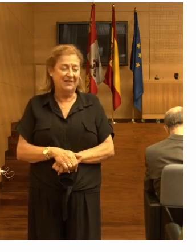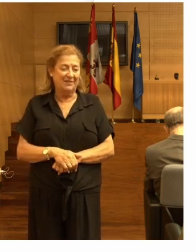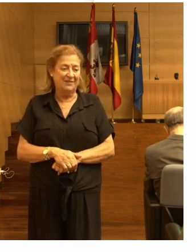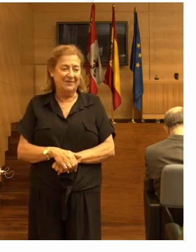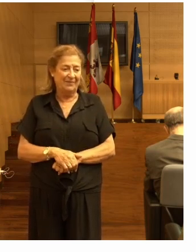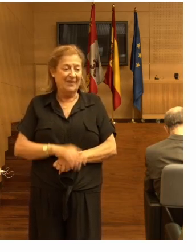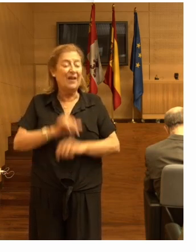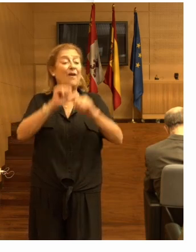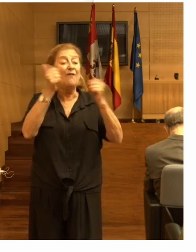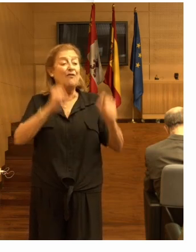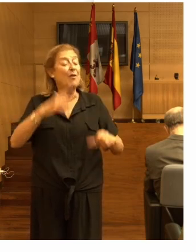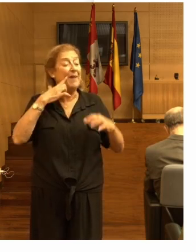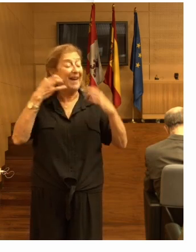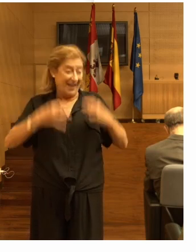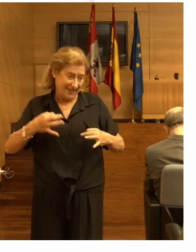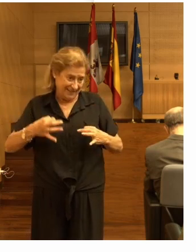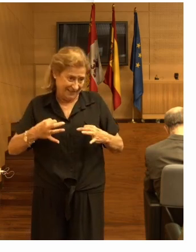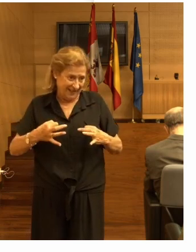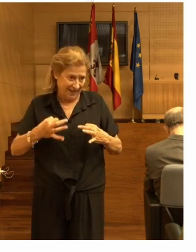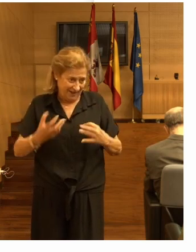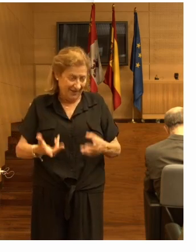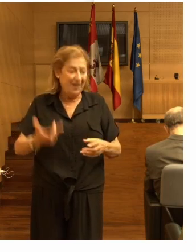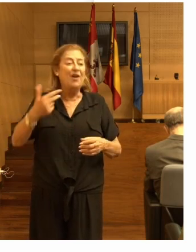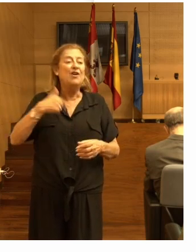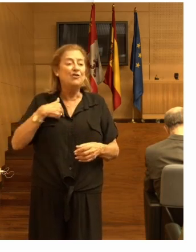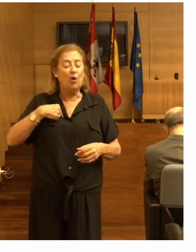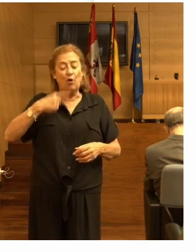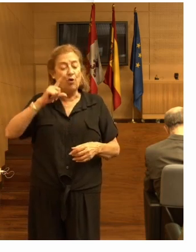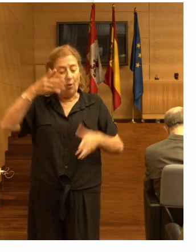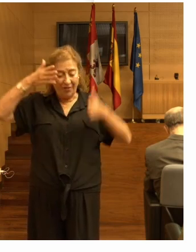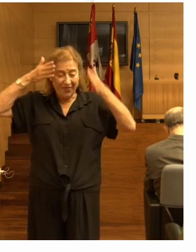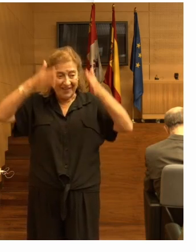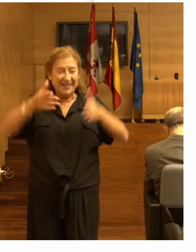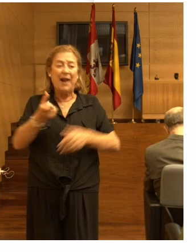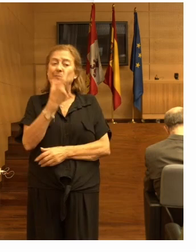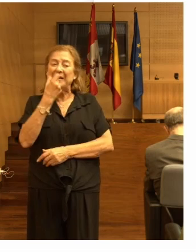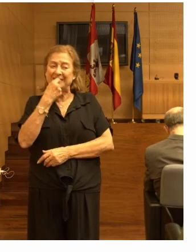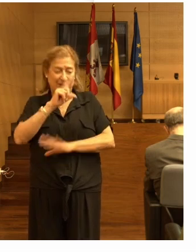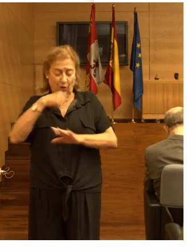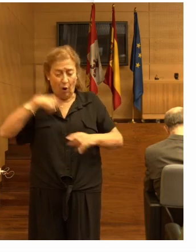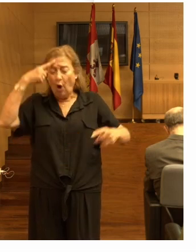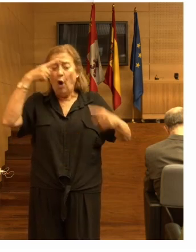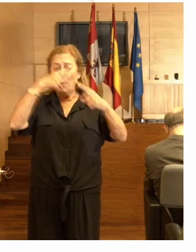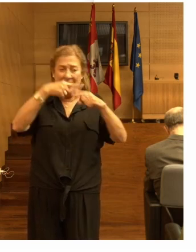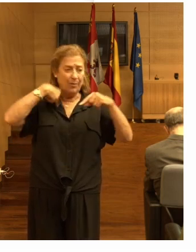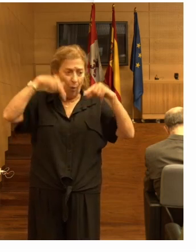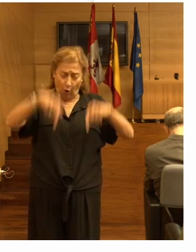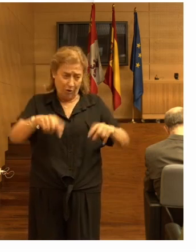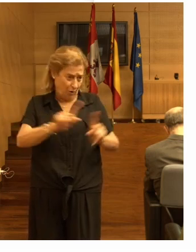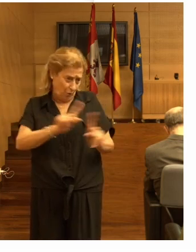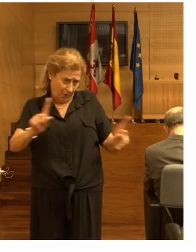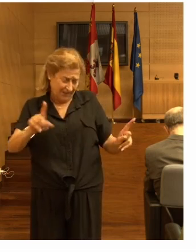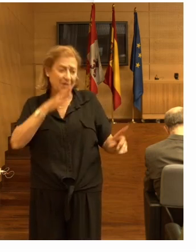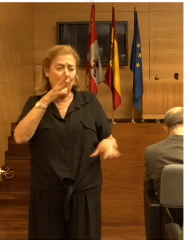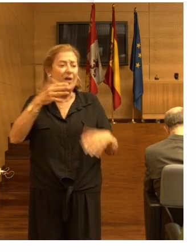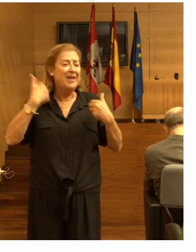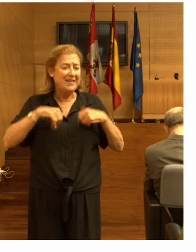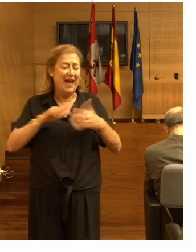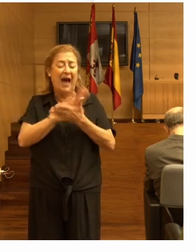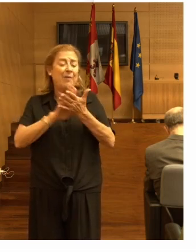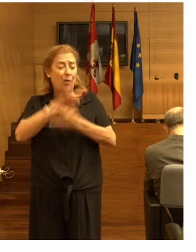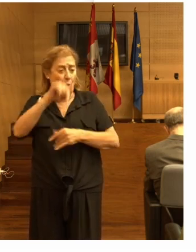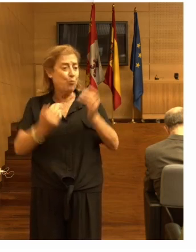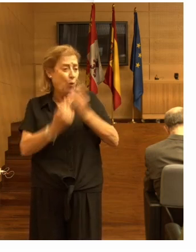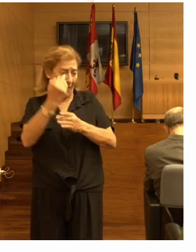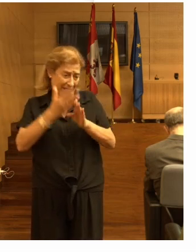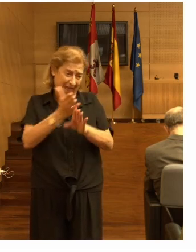De forma realista, yo hoy no me voy a centrar en la medicación, no es el objetivo de hoy, porque esto ya se habló esta mañana.